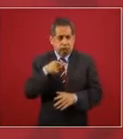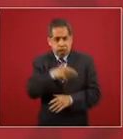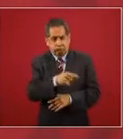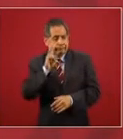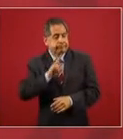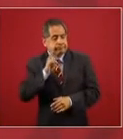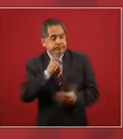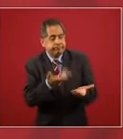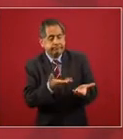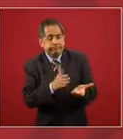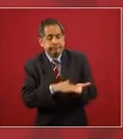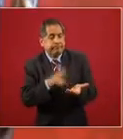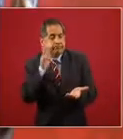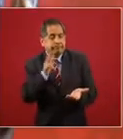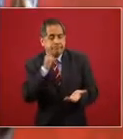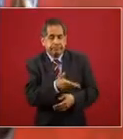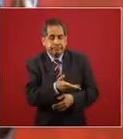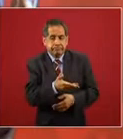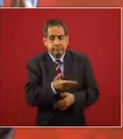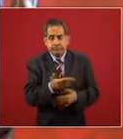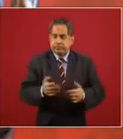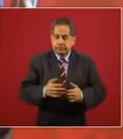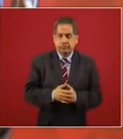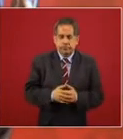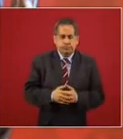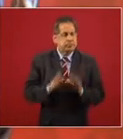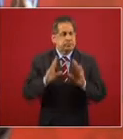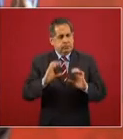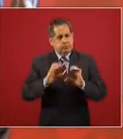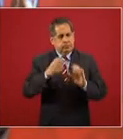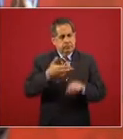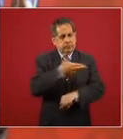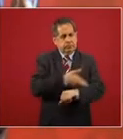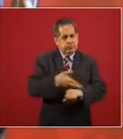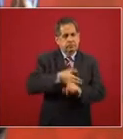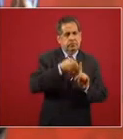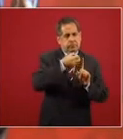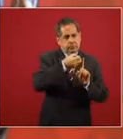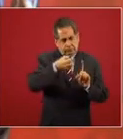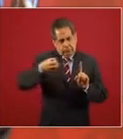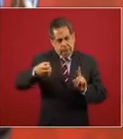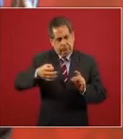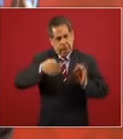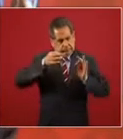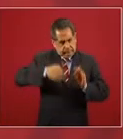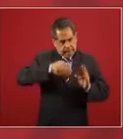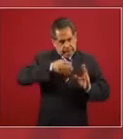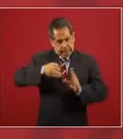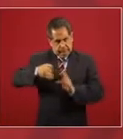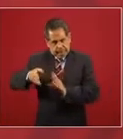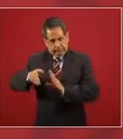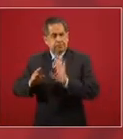sí hay que cuidar el debido proceso pero también